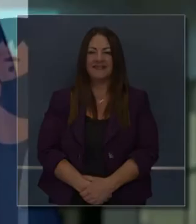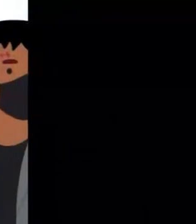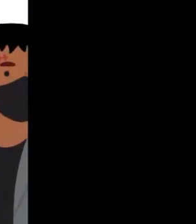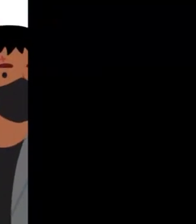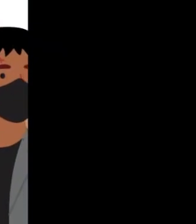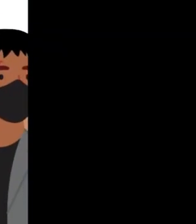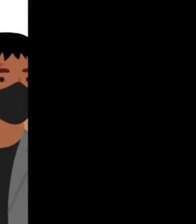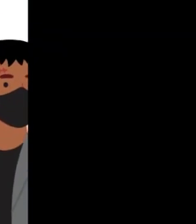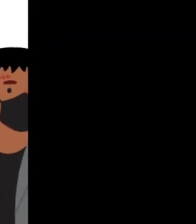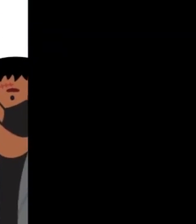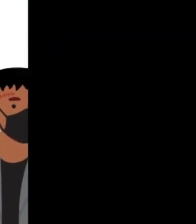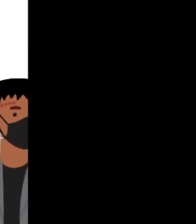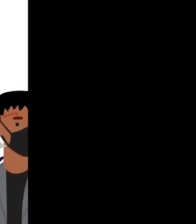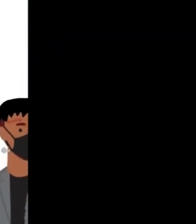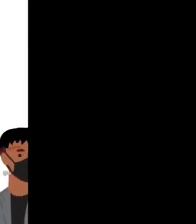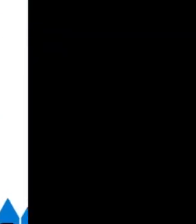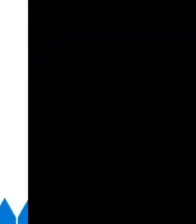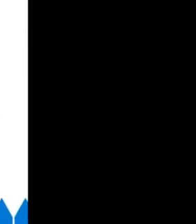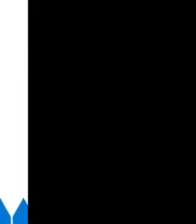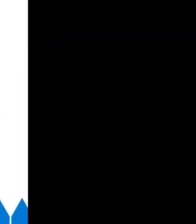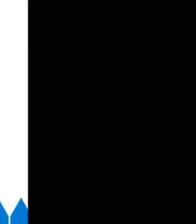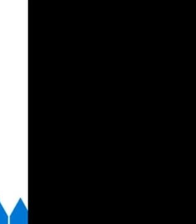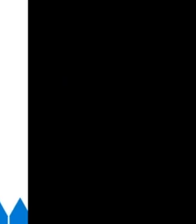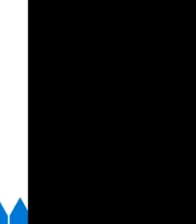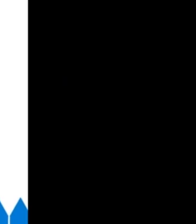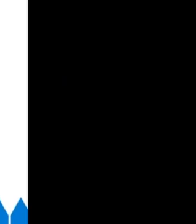¡Gracias! ¡Gracias! ¡Gracias!